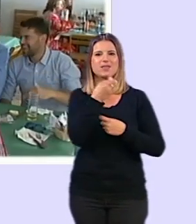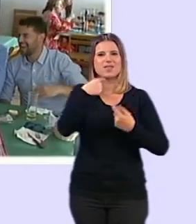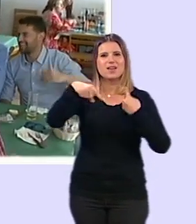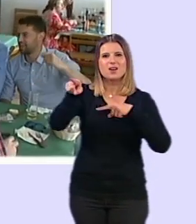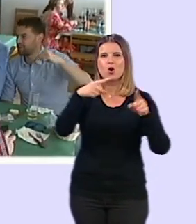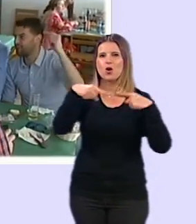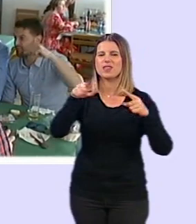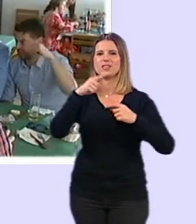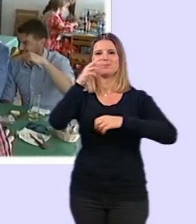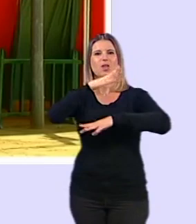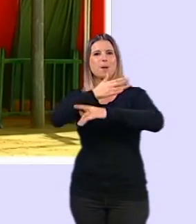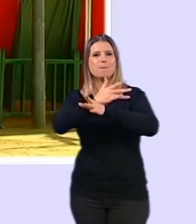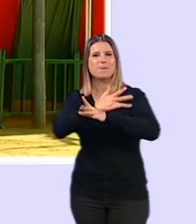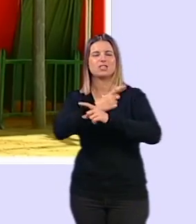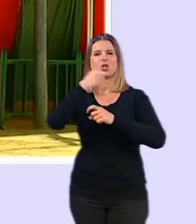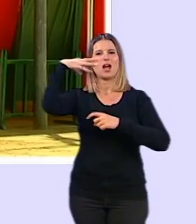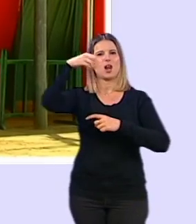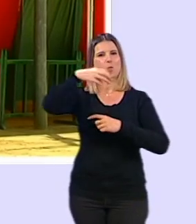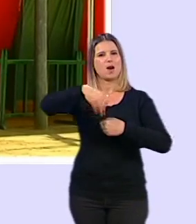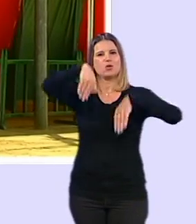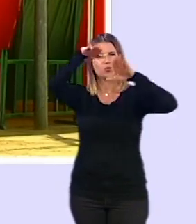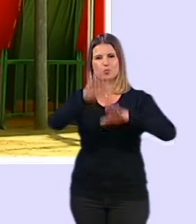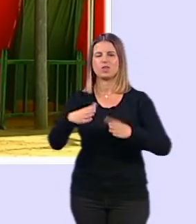consistorio y el alumbrado extraordinario.